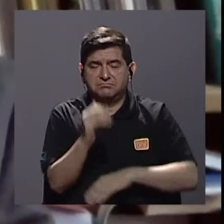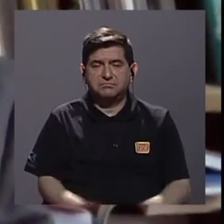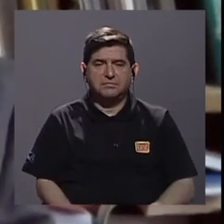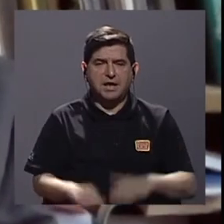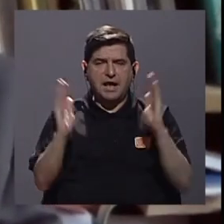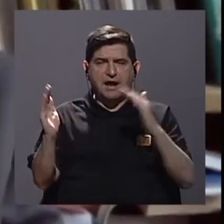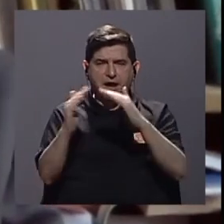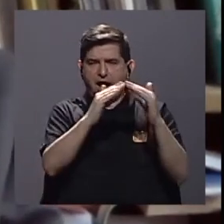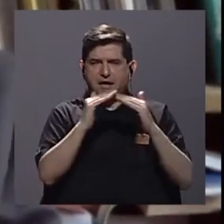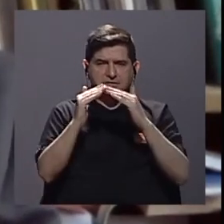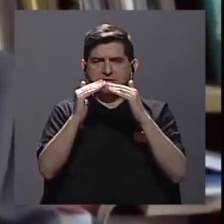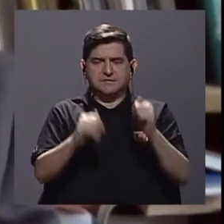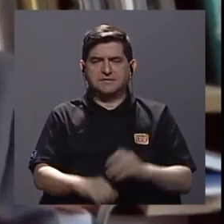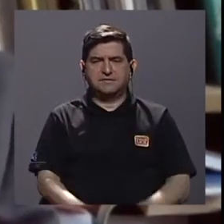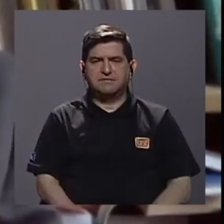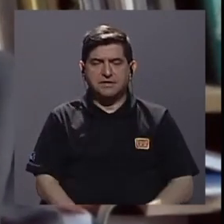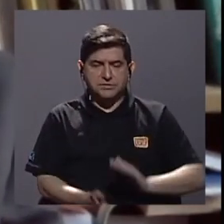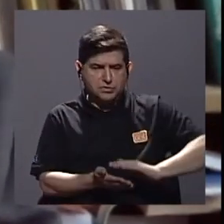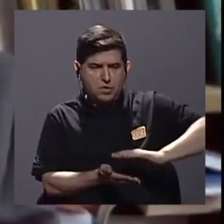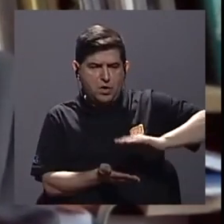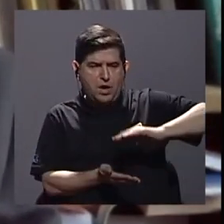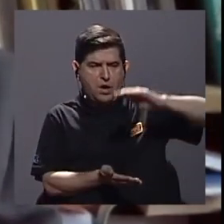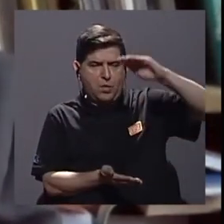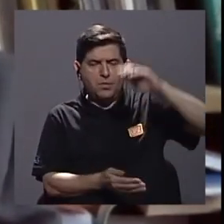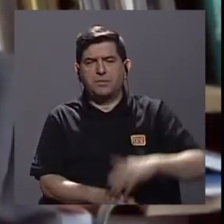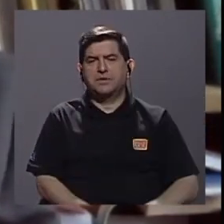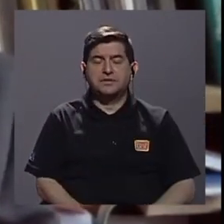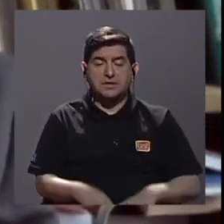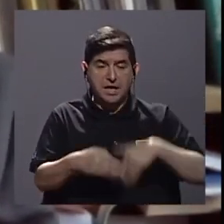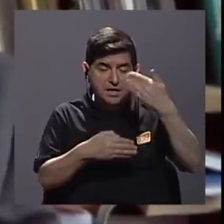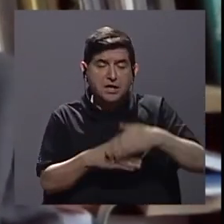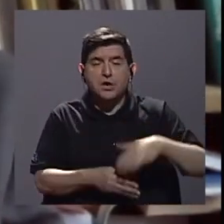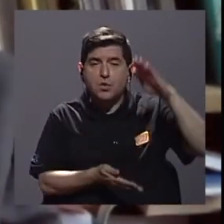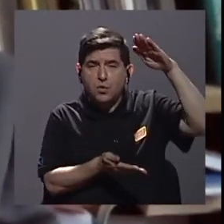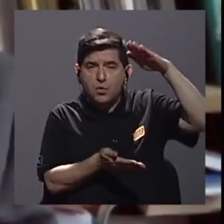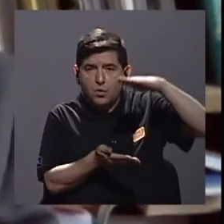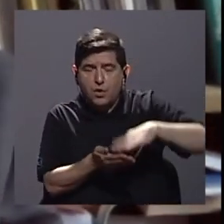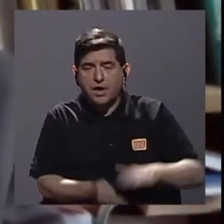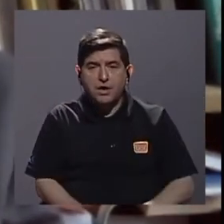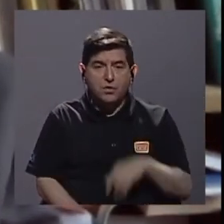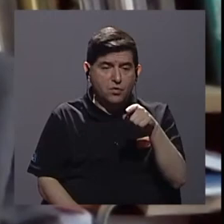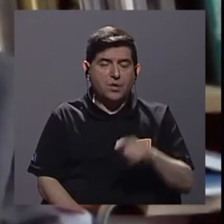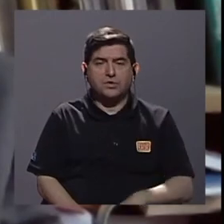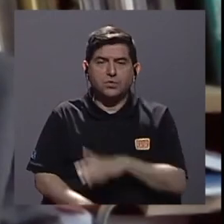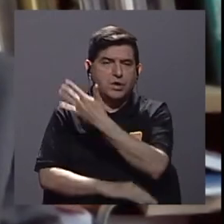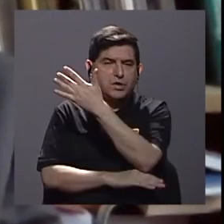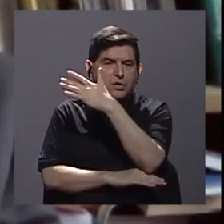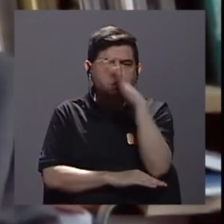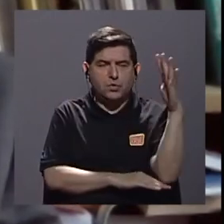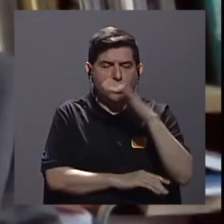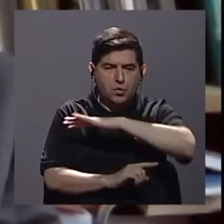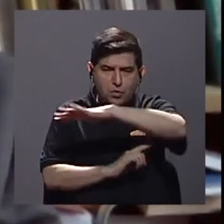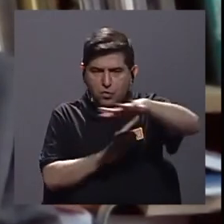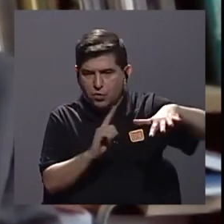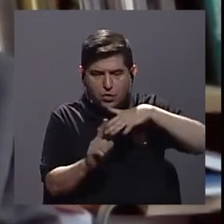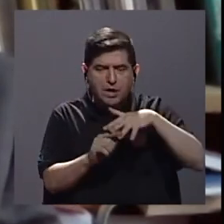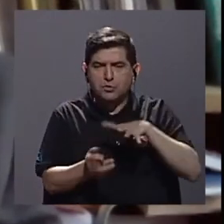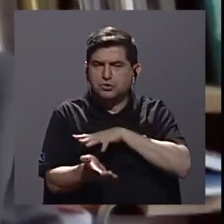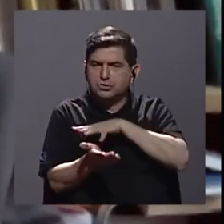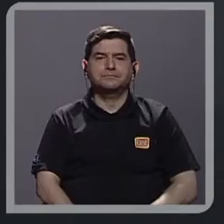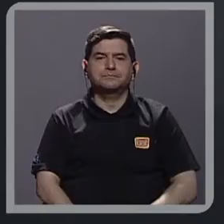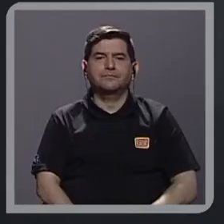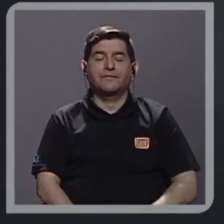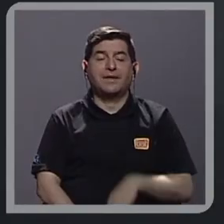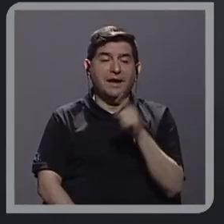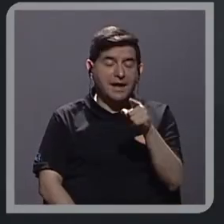civilizaciones aumentaron o surgieron y luego decayeron cuando acabaron con los bosques de esos alrededor y no tenían leña para...